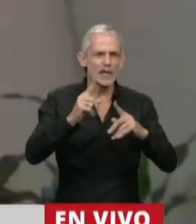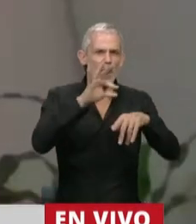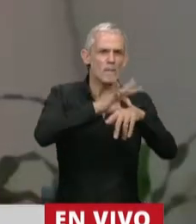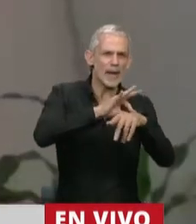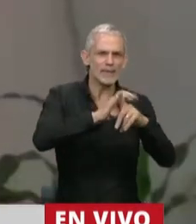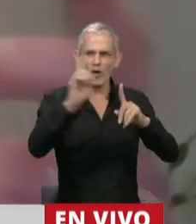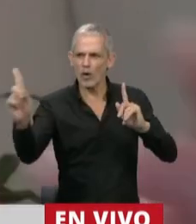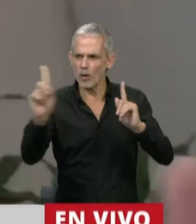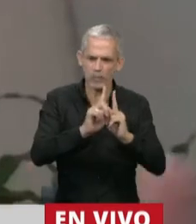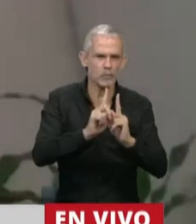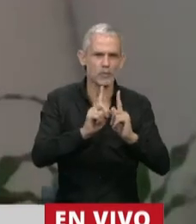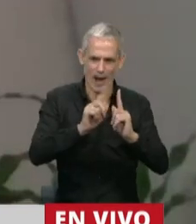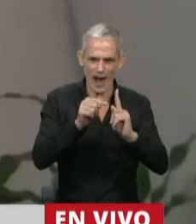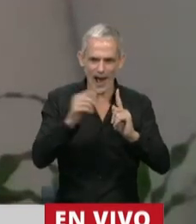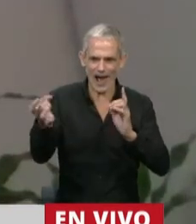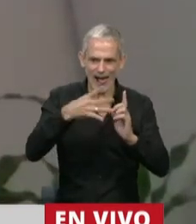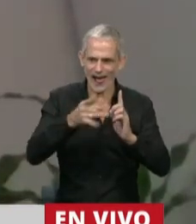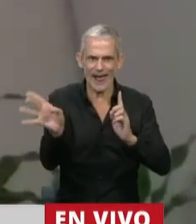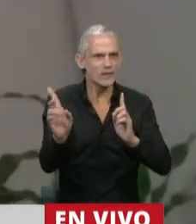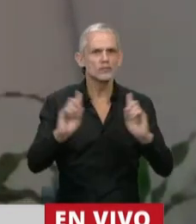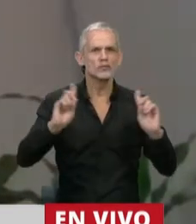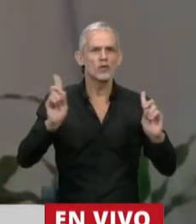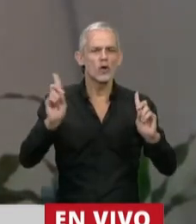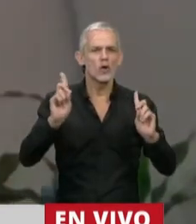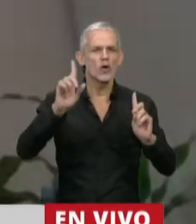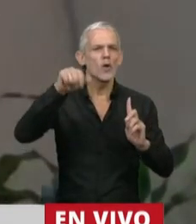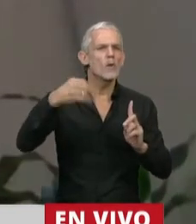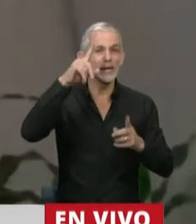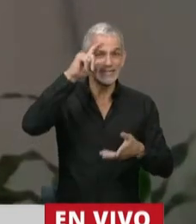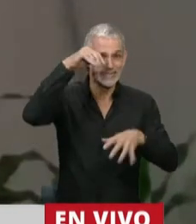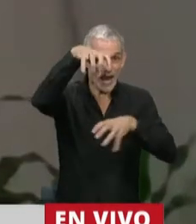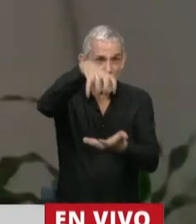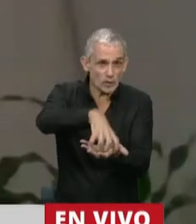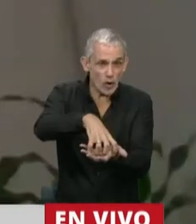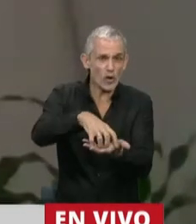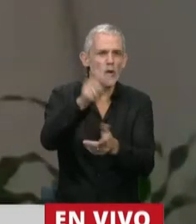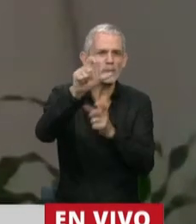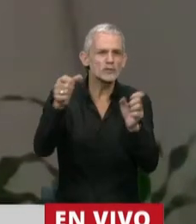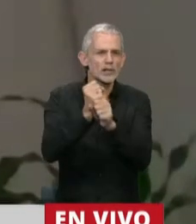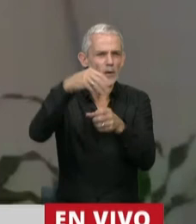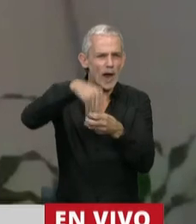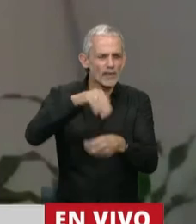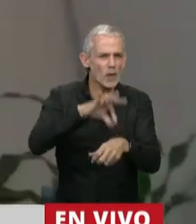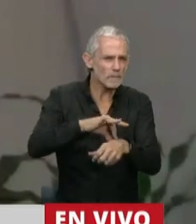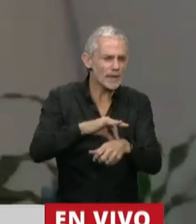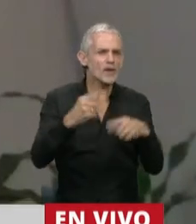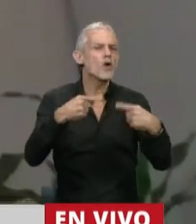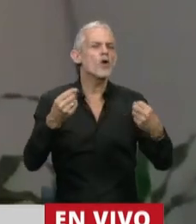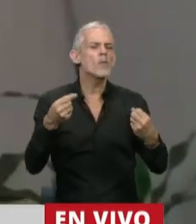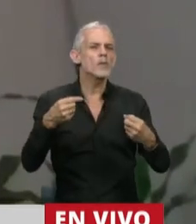médico-paciente, paciente y médico, sino que el contagio en el sanatorio, en el personal sanitario, se vio de manera